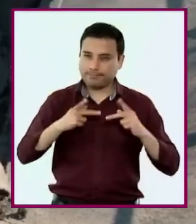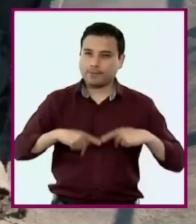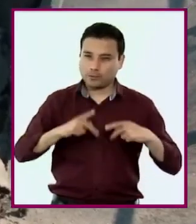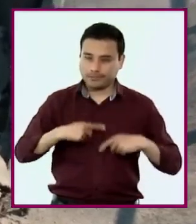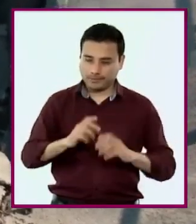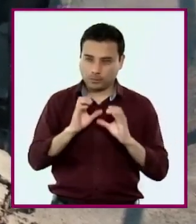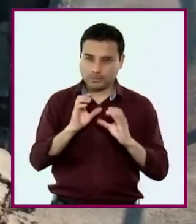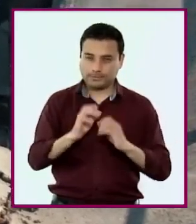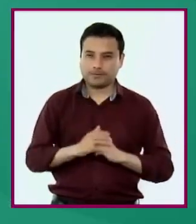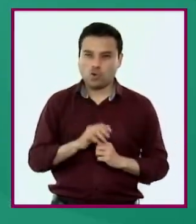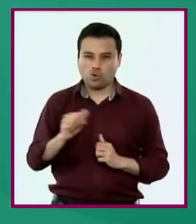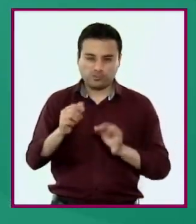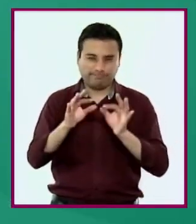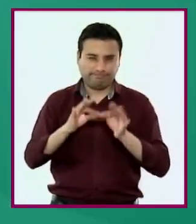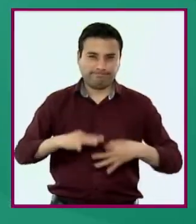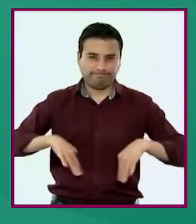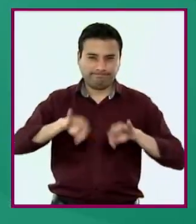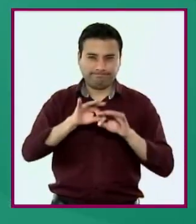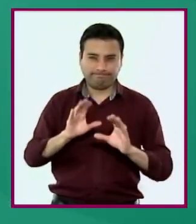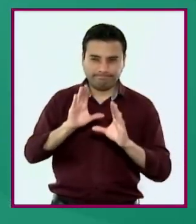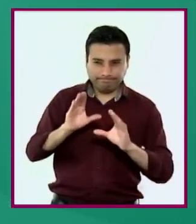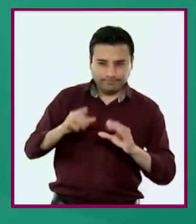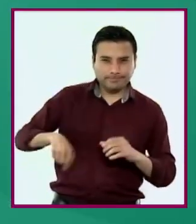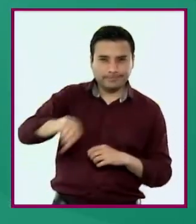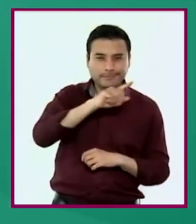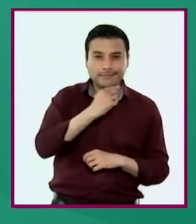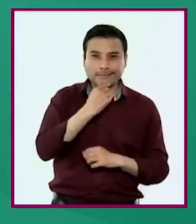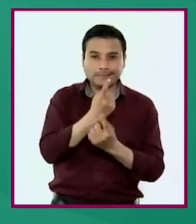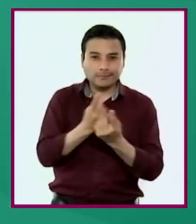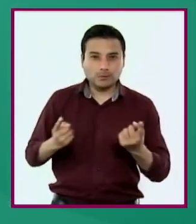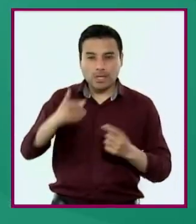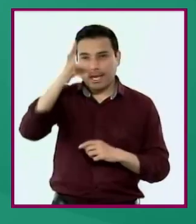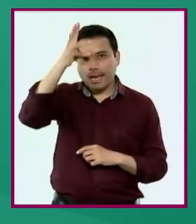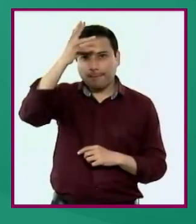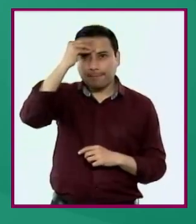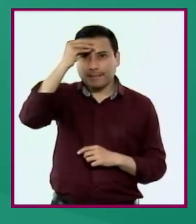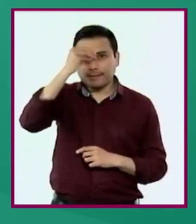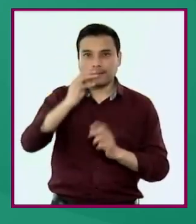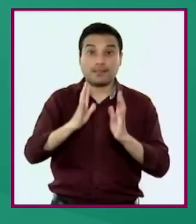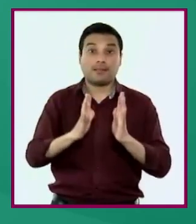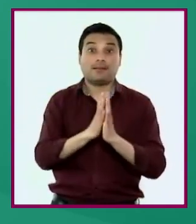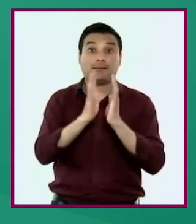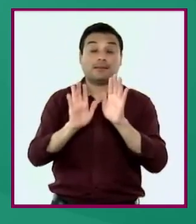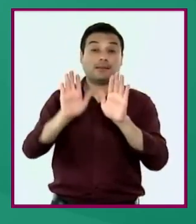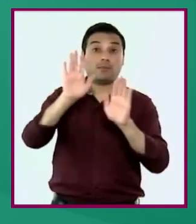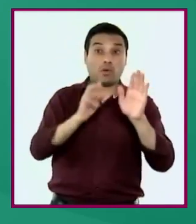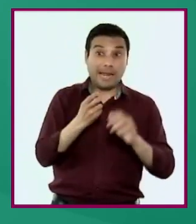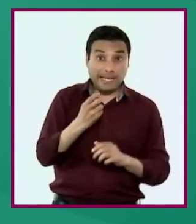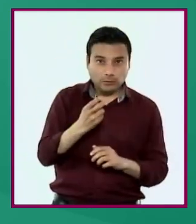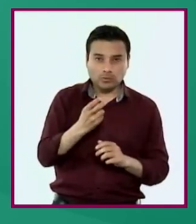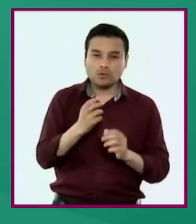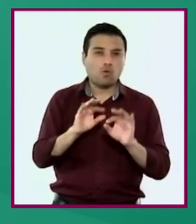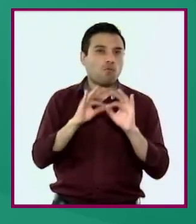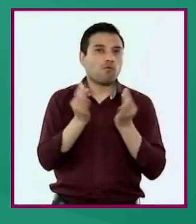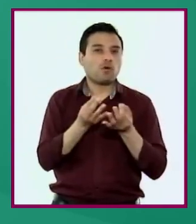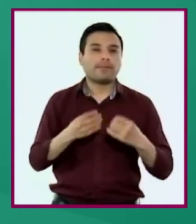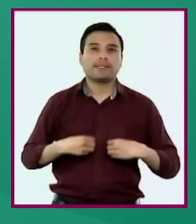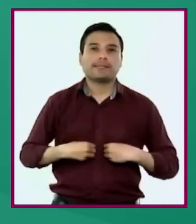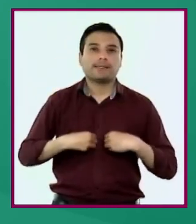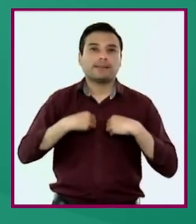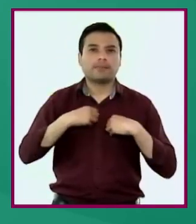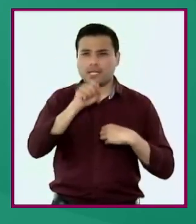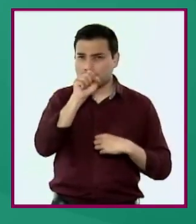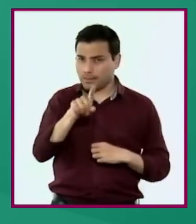rodean. Otro aspecto importante es que niñas y niños reconocerán la democracia como una forma de vida y de